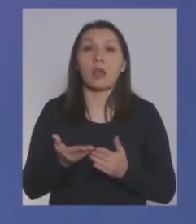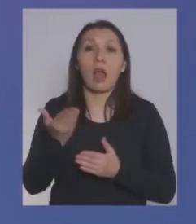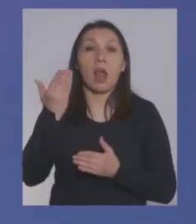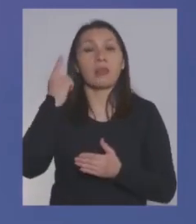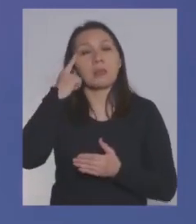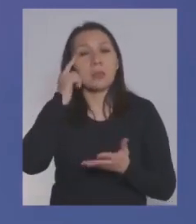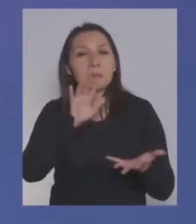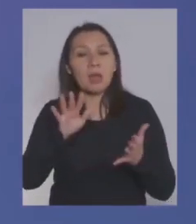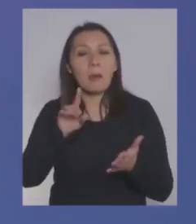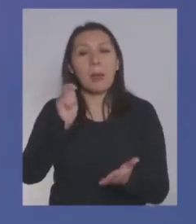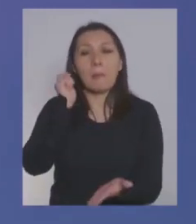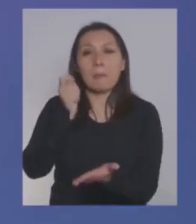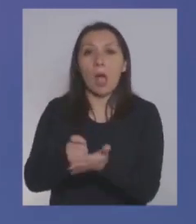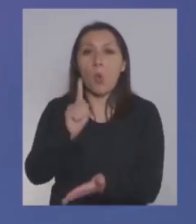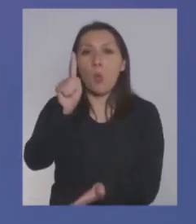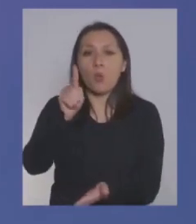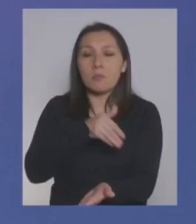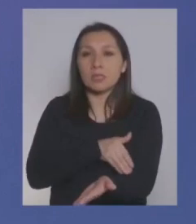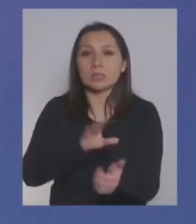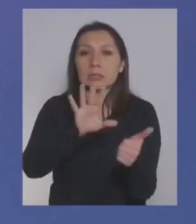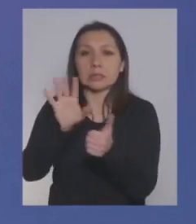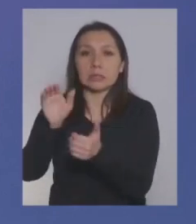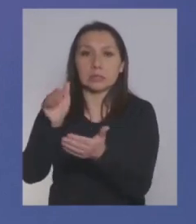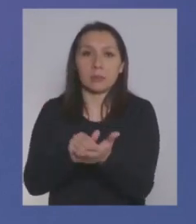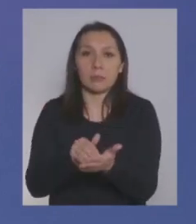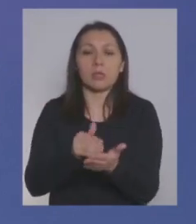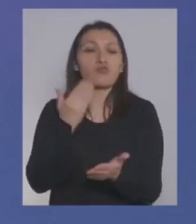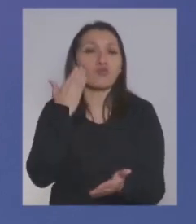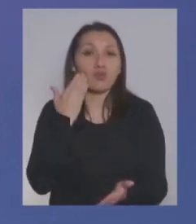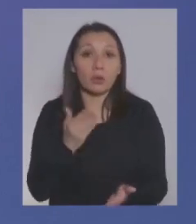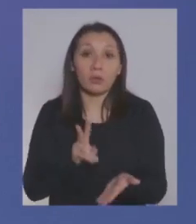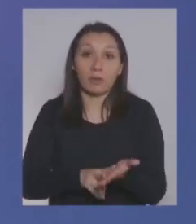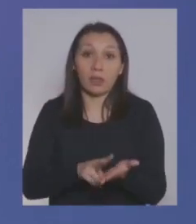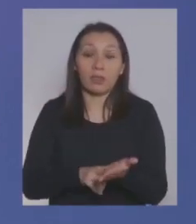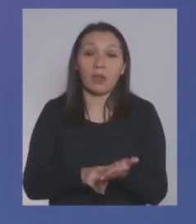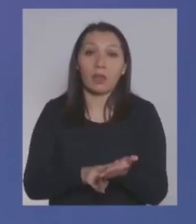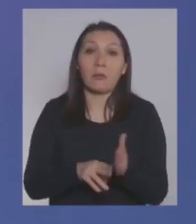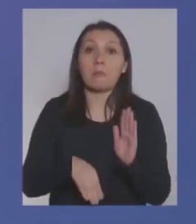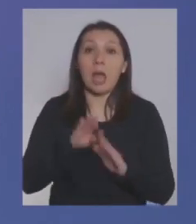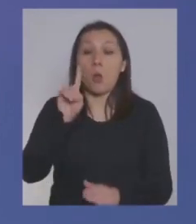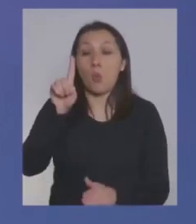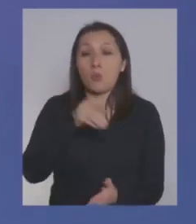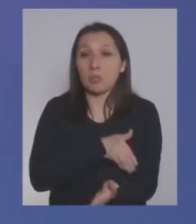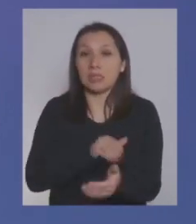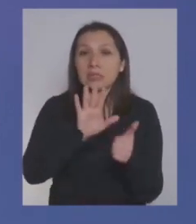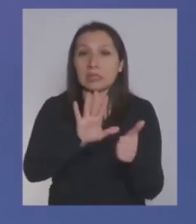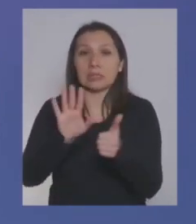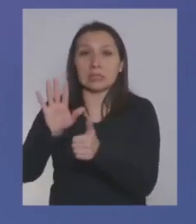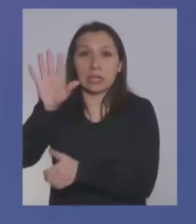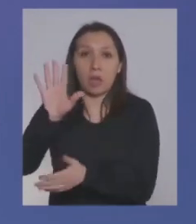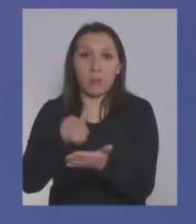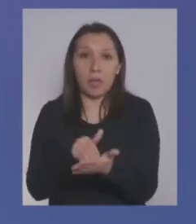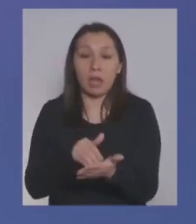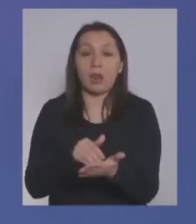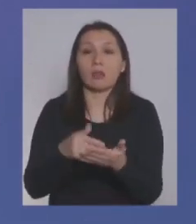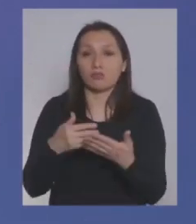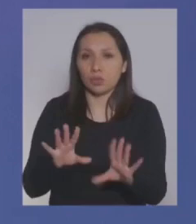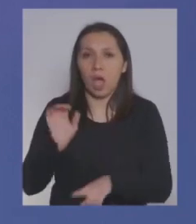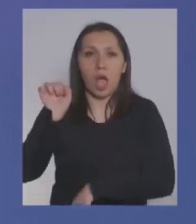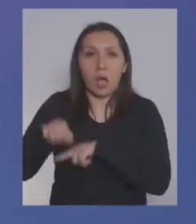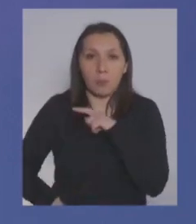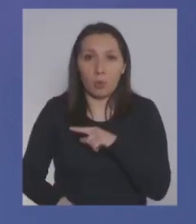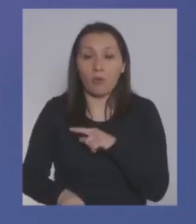originalmente que se iban a pagar 1.600.000 bonos, la verdad es que tenemos más de 1.665.000 aprobados,